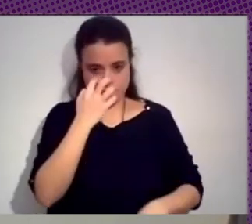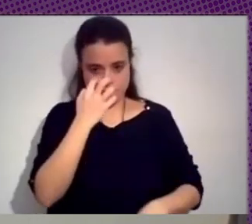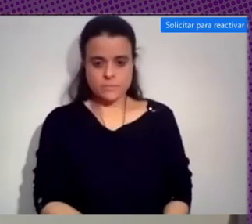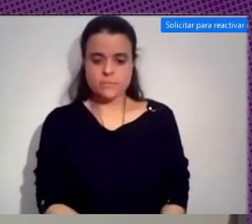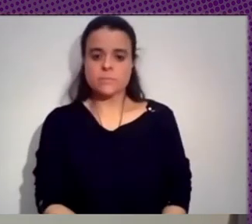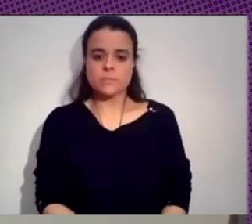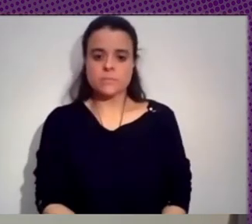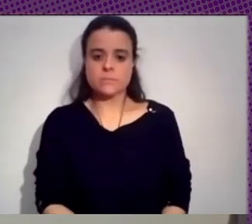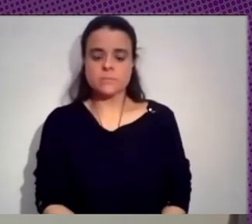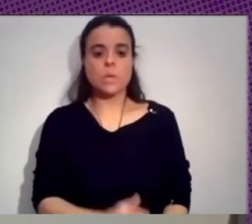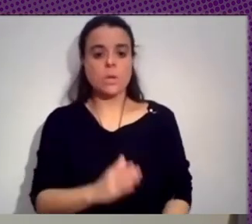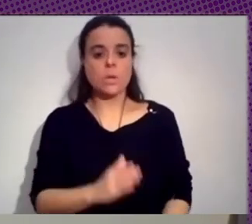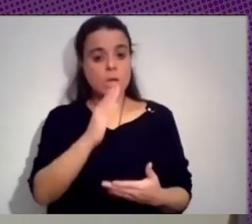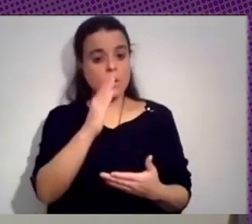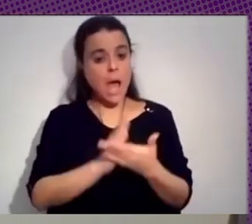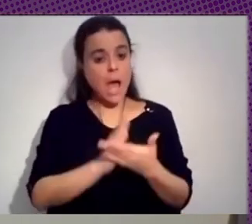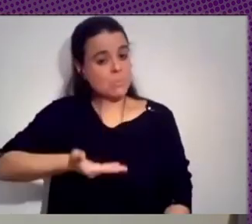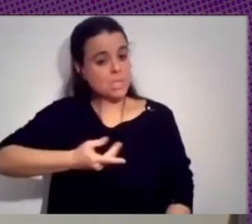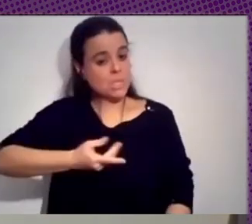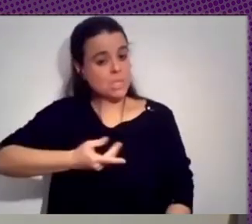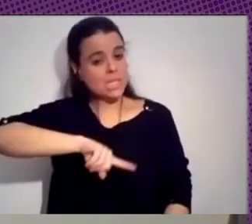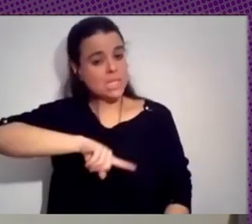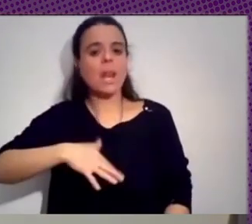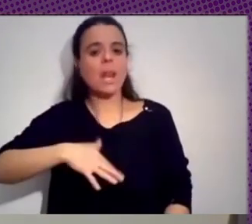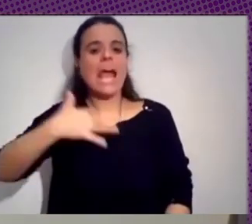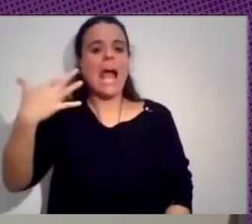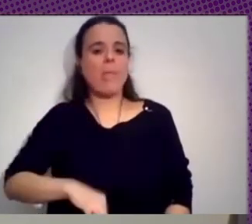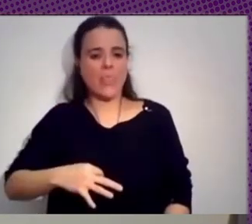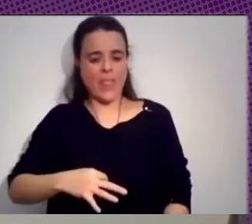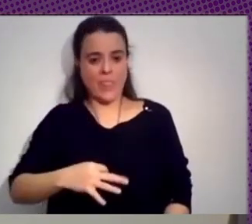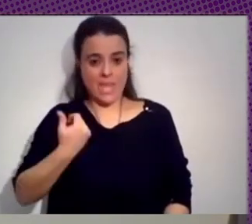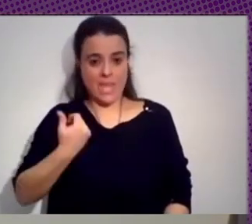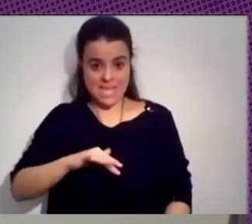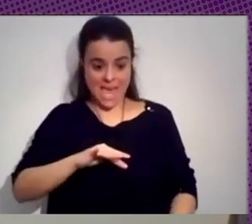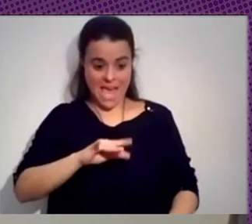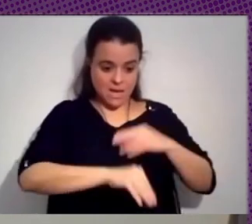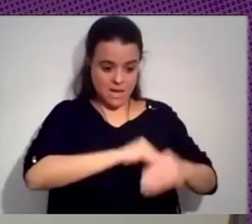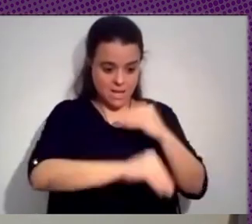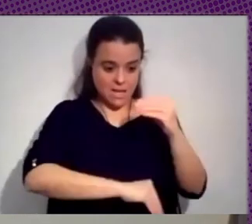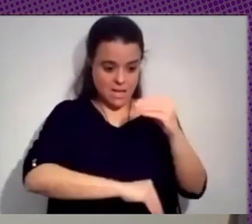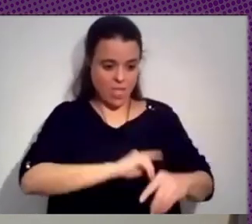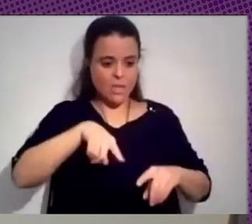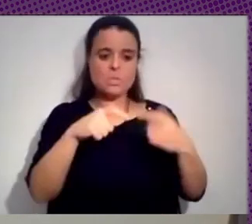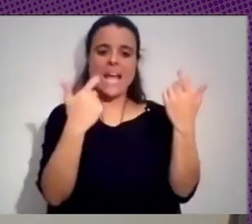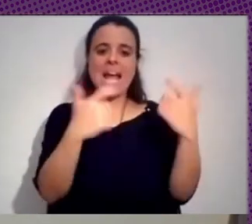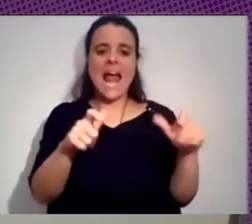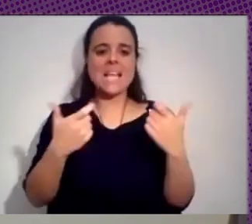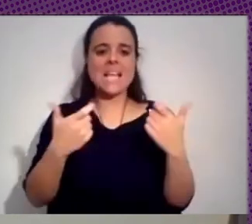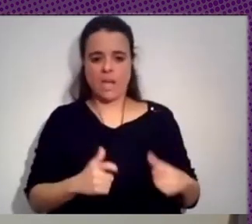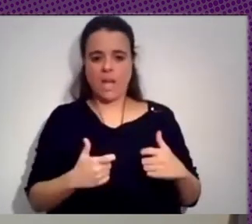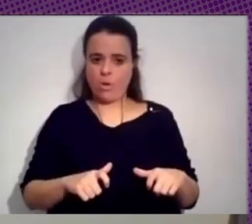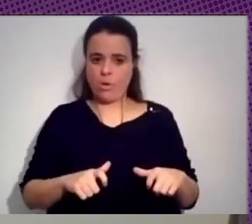Y una parte importante también es la capacidad de poder compartir, una vez hechos estos análisis, poder clasificarla y poder compartirla